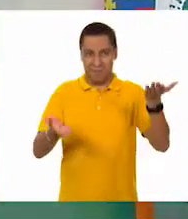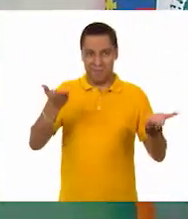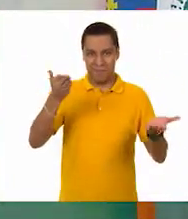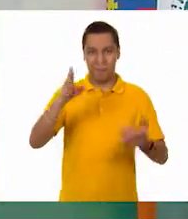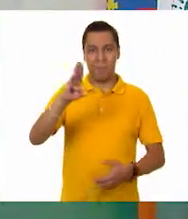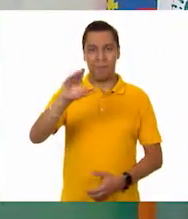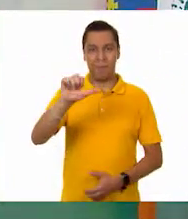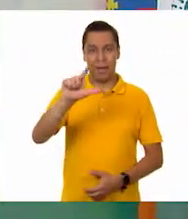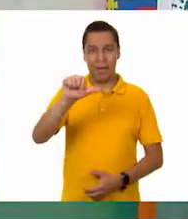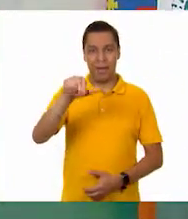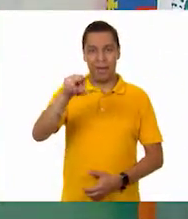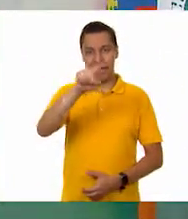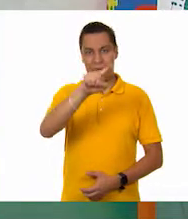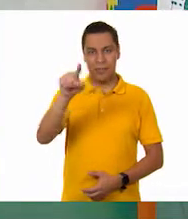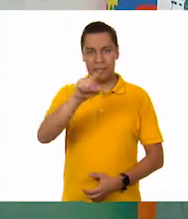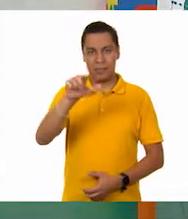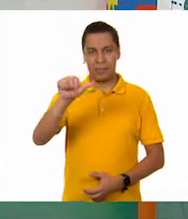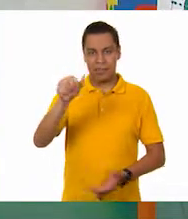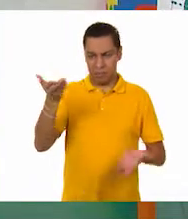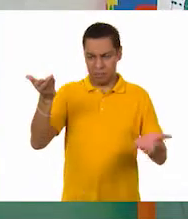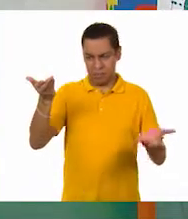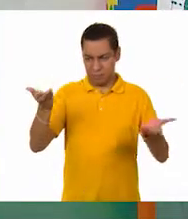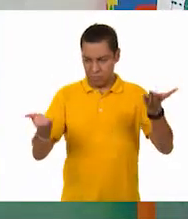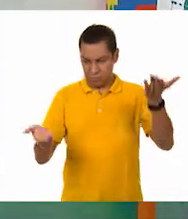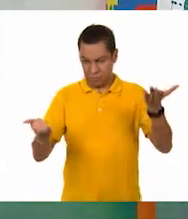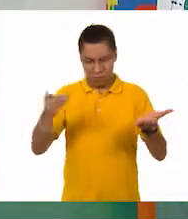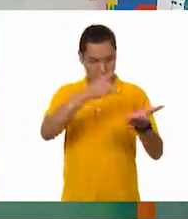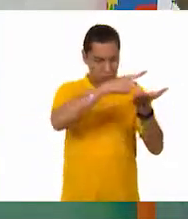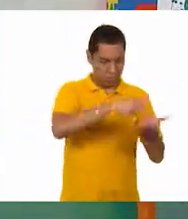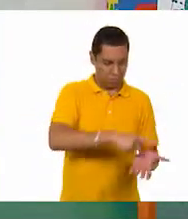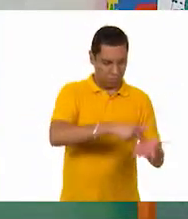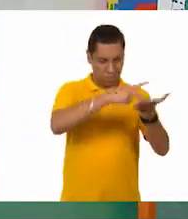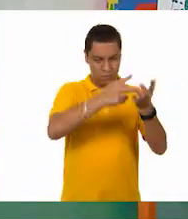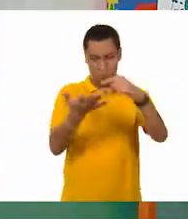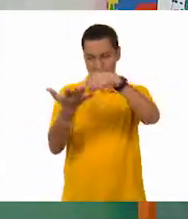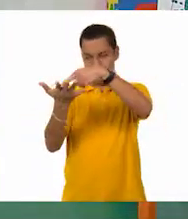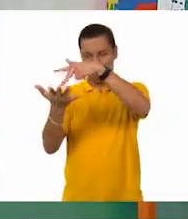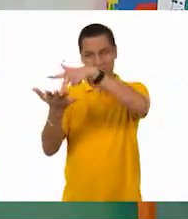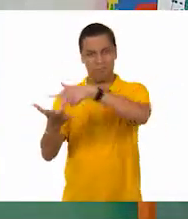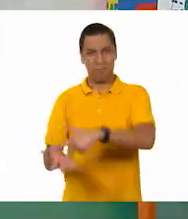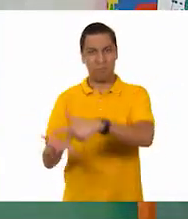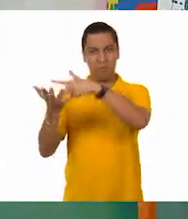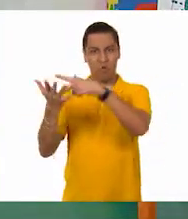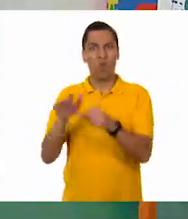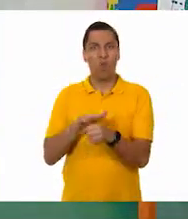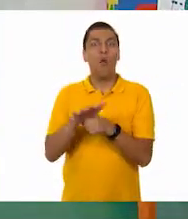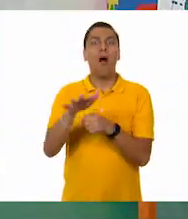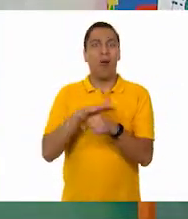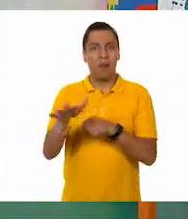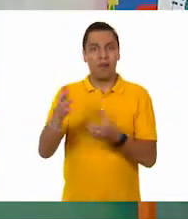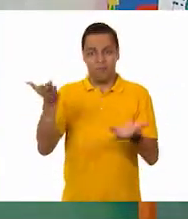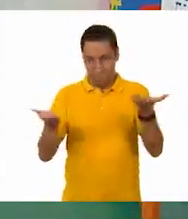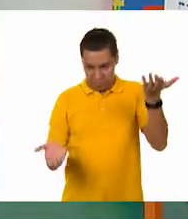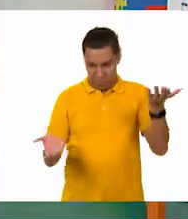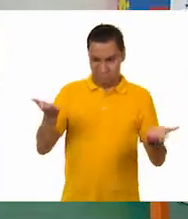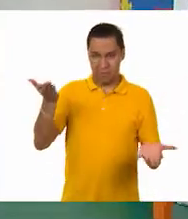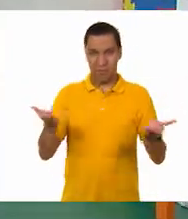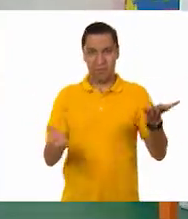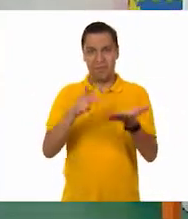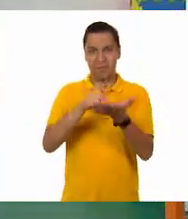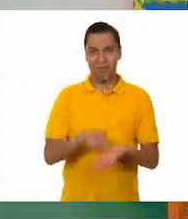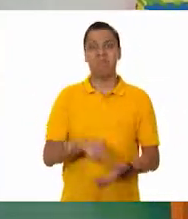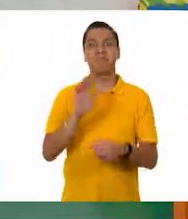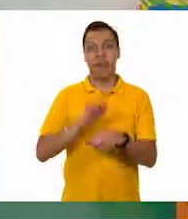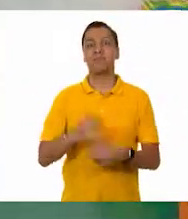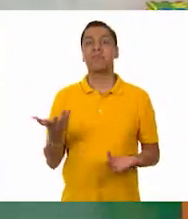sirve precisamente para saber qué lado pesa más. Así que ya se van dando cuenta de qué trata